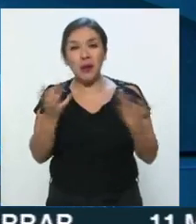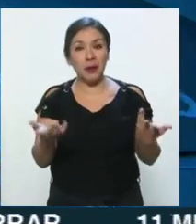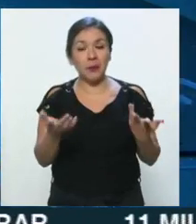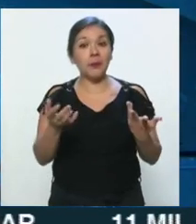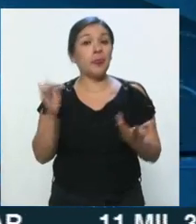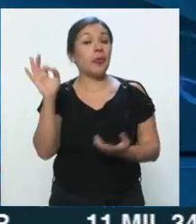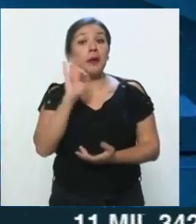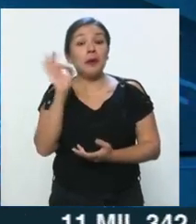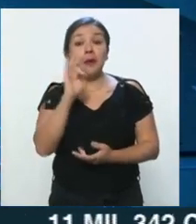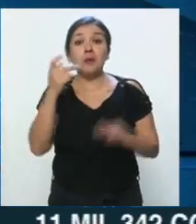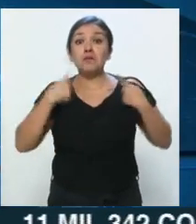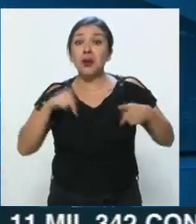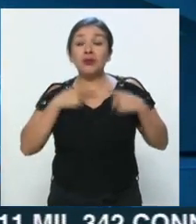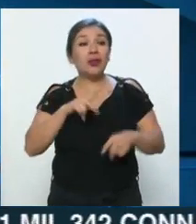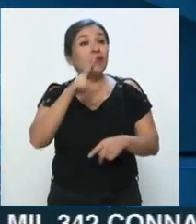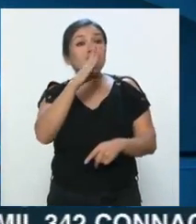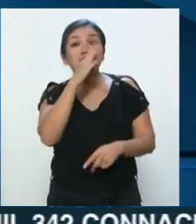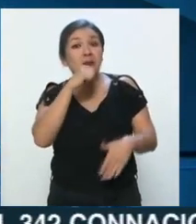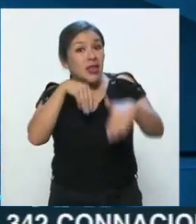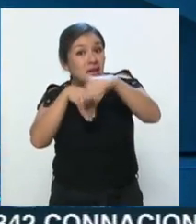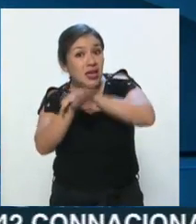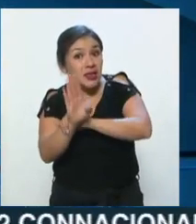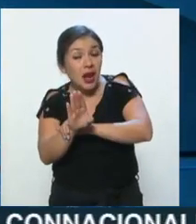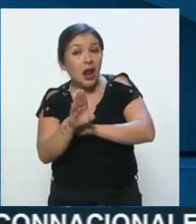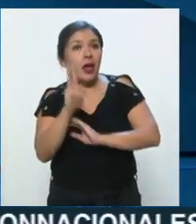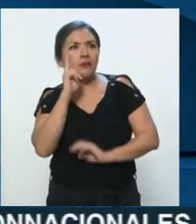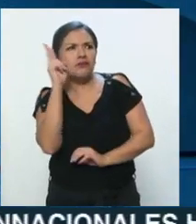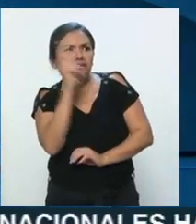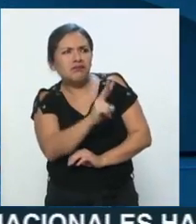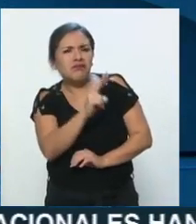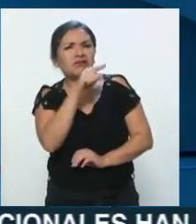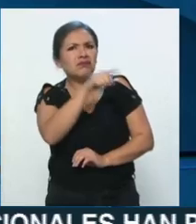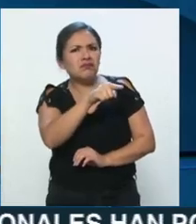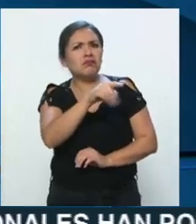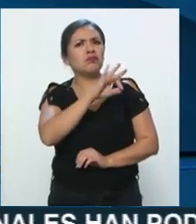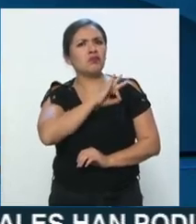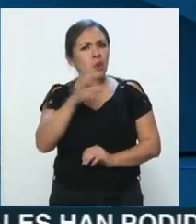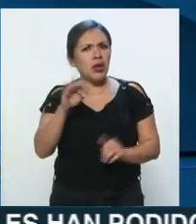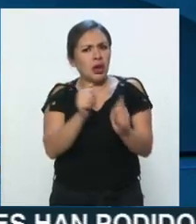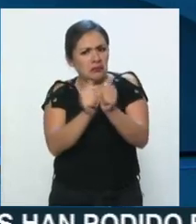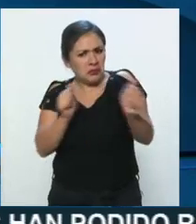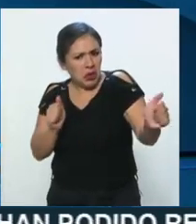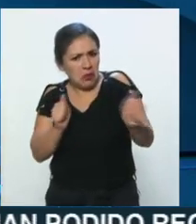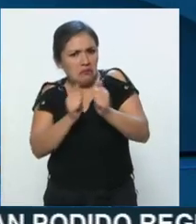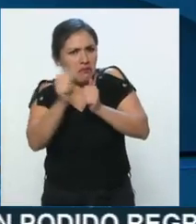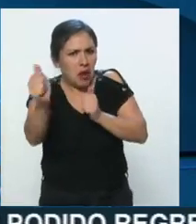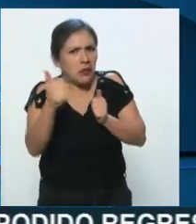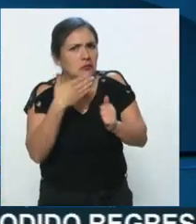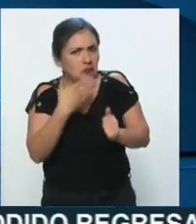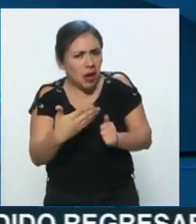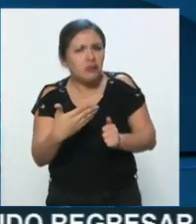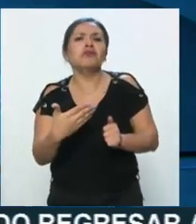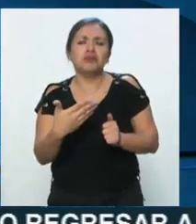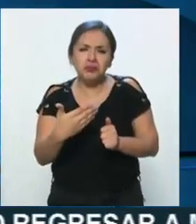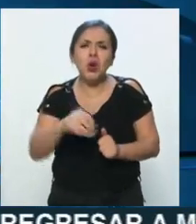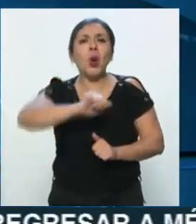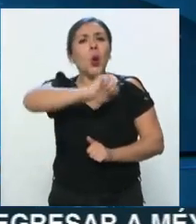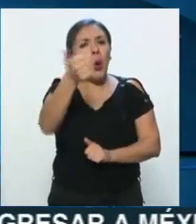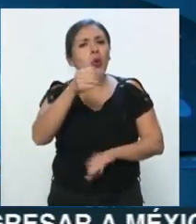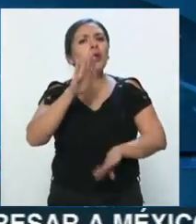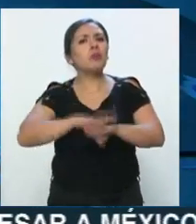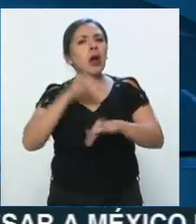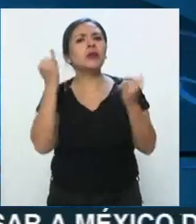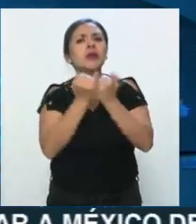los que no entran, los que uno ve que pueden guardar la sana distancia, y los demás van haciendo